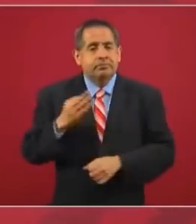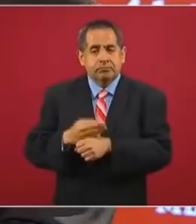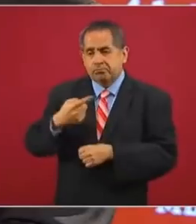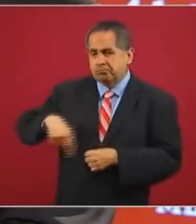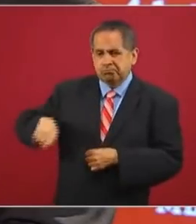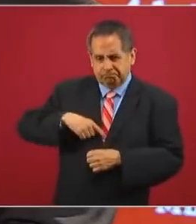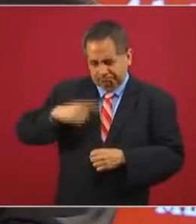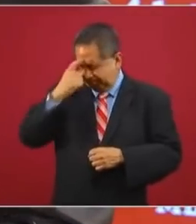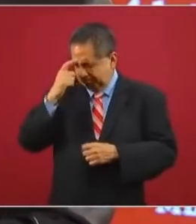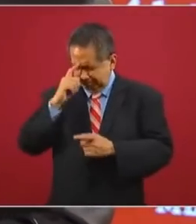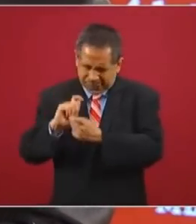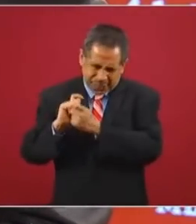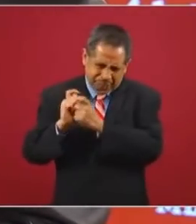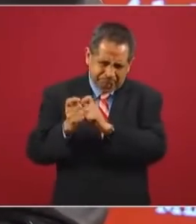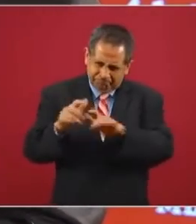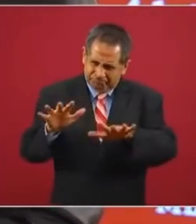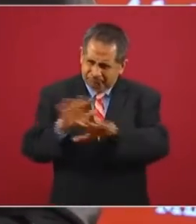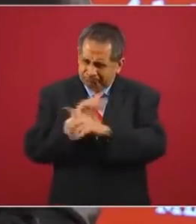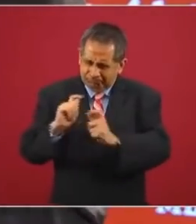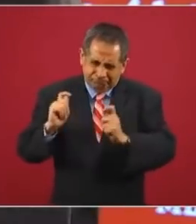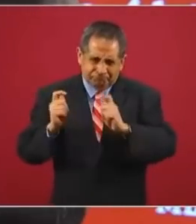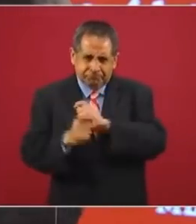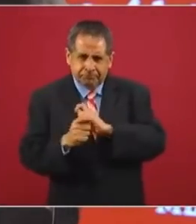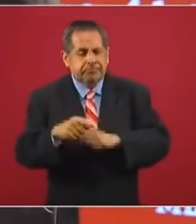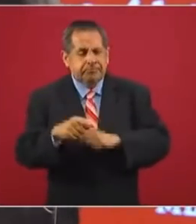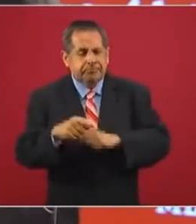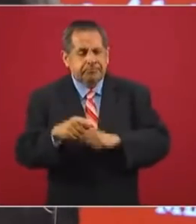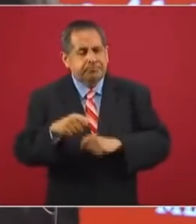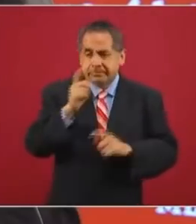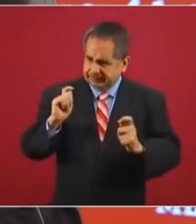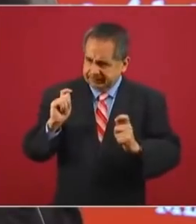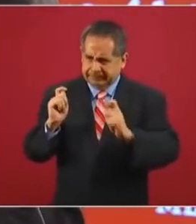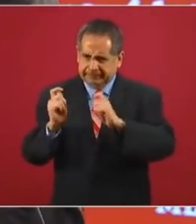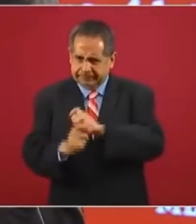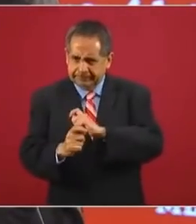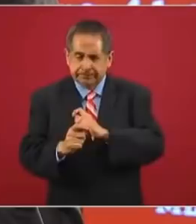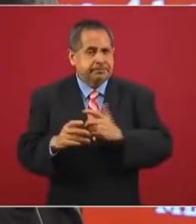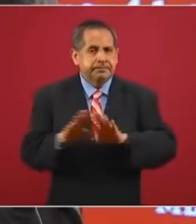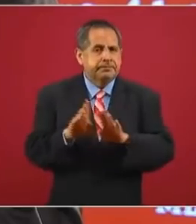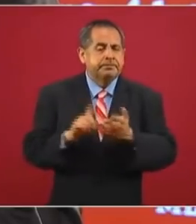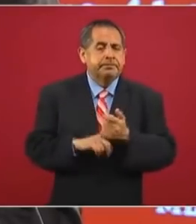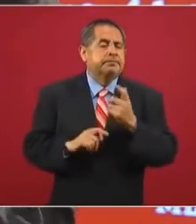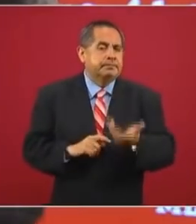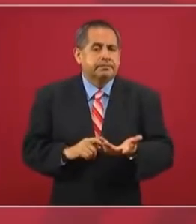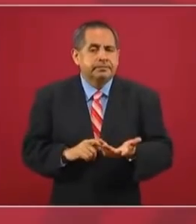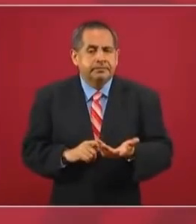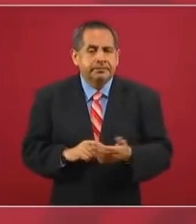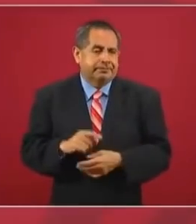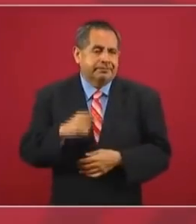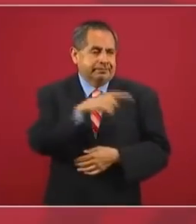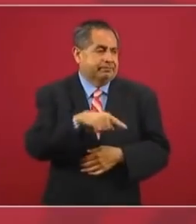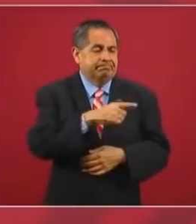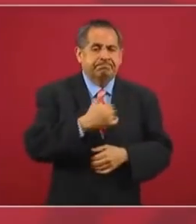y lo he dicho varias veces, cuando hay una transformación se produce